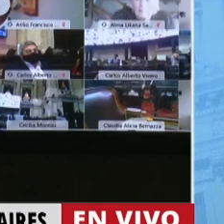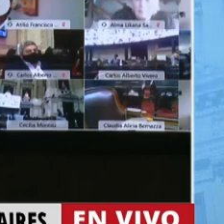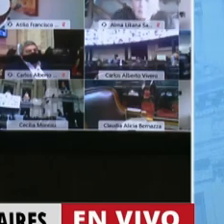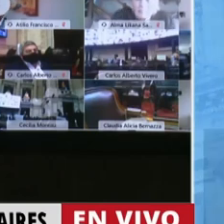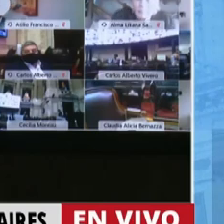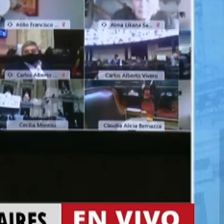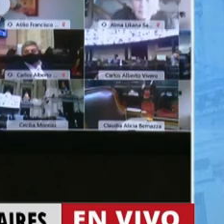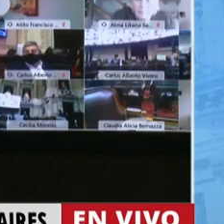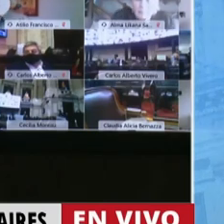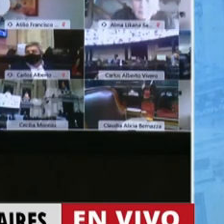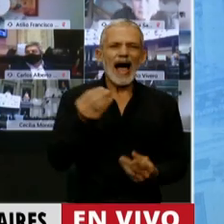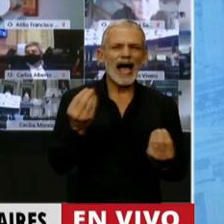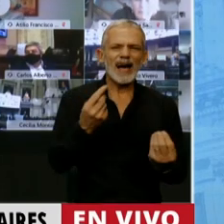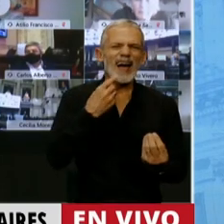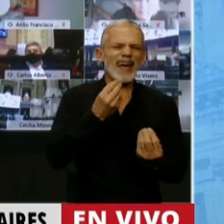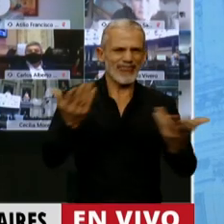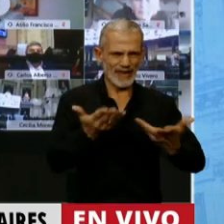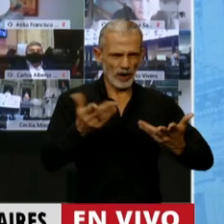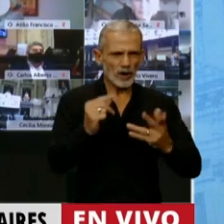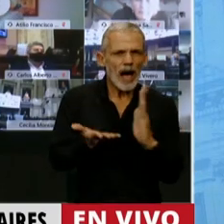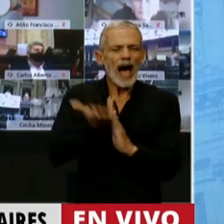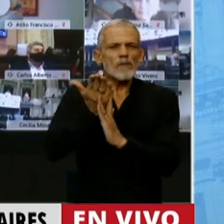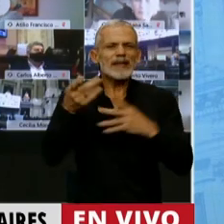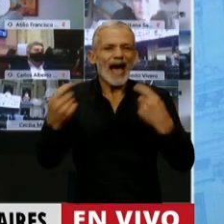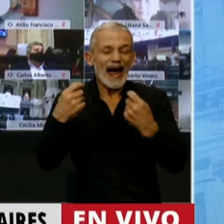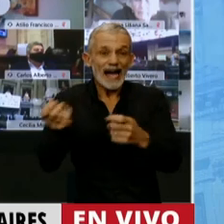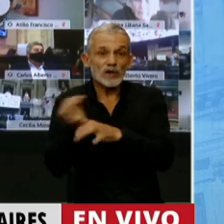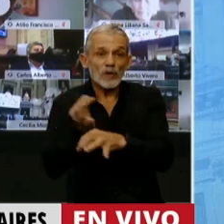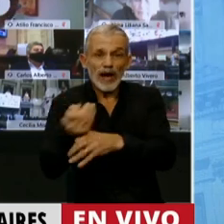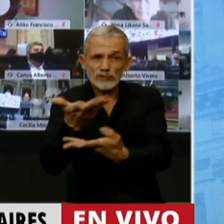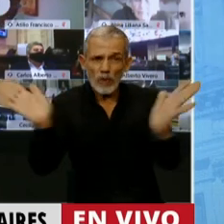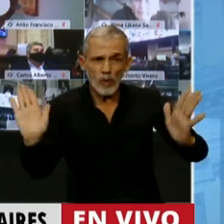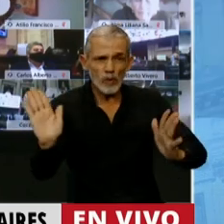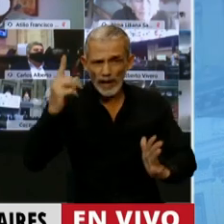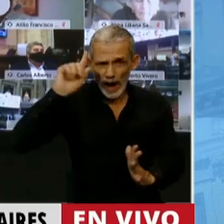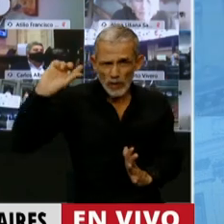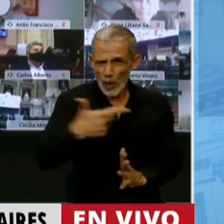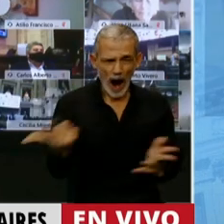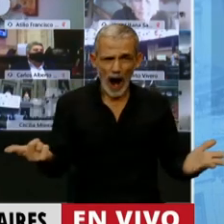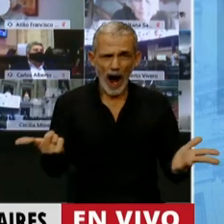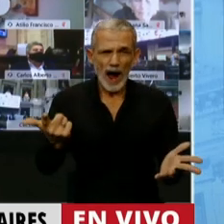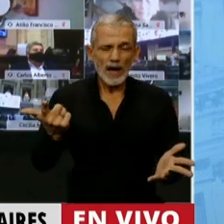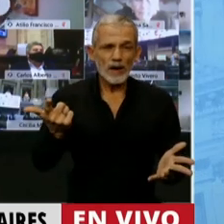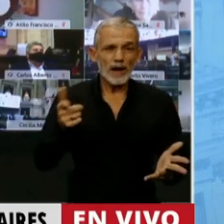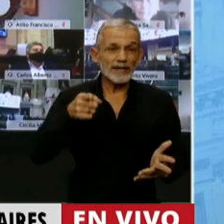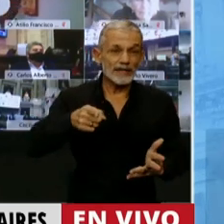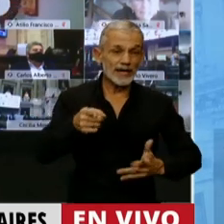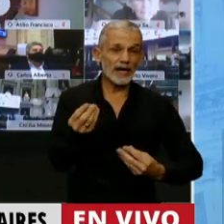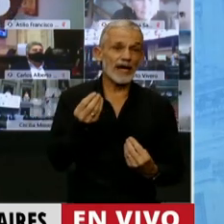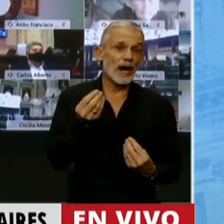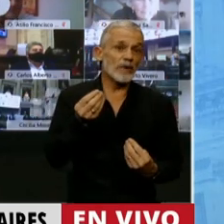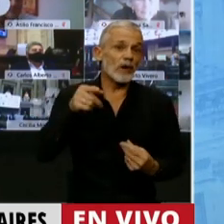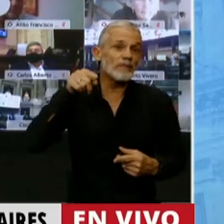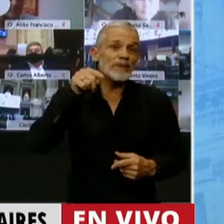palabra. Aquí se ha dicho que se aumenta el gasto en educación pública, no lo puedo creer. Habló el Presidente de la